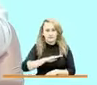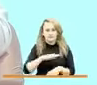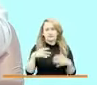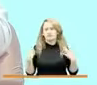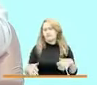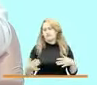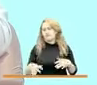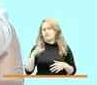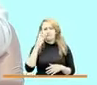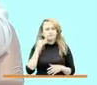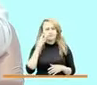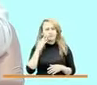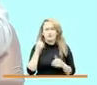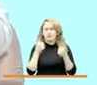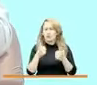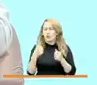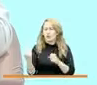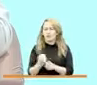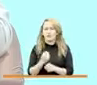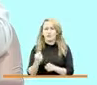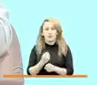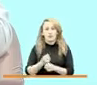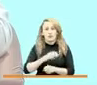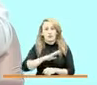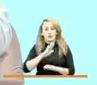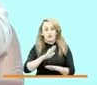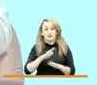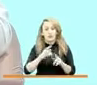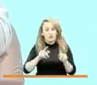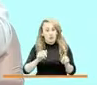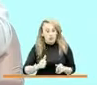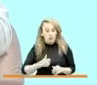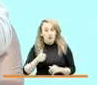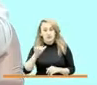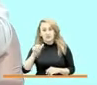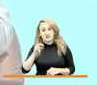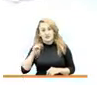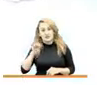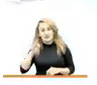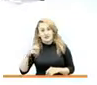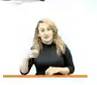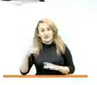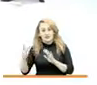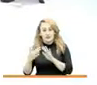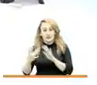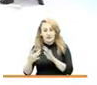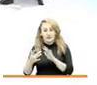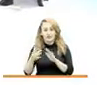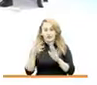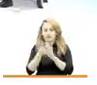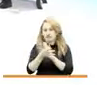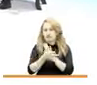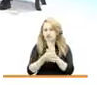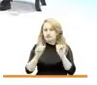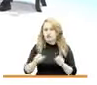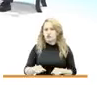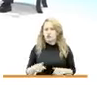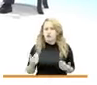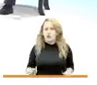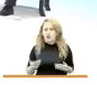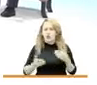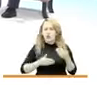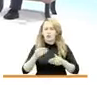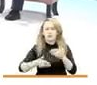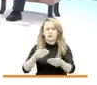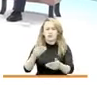experiencia el trabajo que se ha adelantado en esta alcaldía pero aprovechemos que Janet ya está conectada y nos puede contar cómo ha sido todo